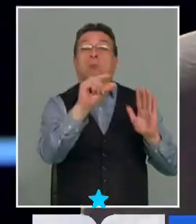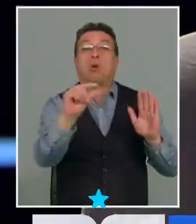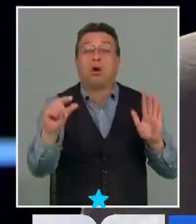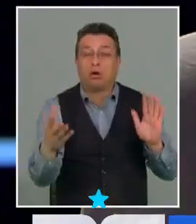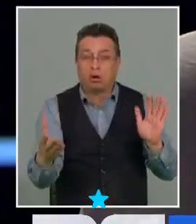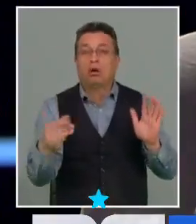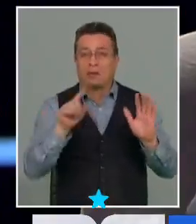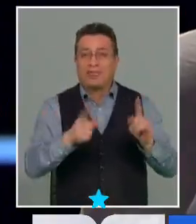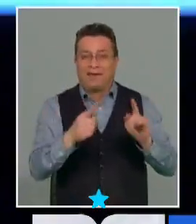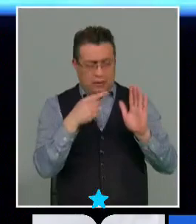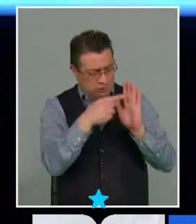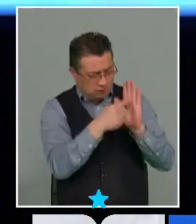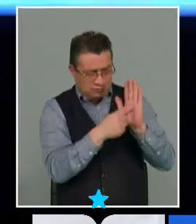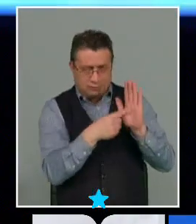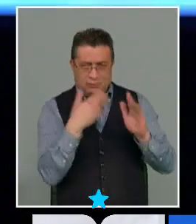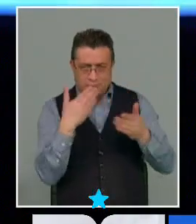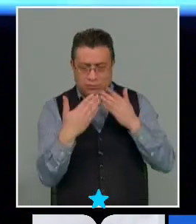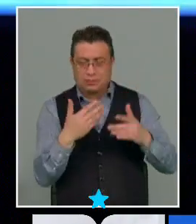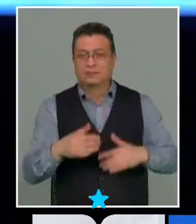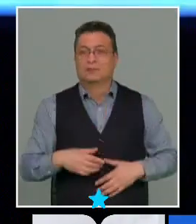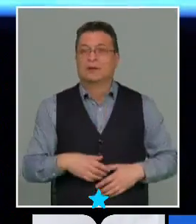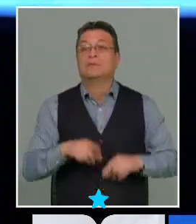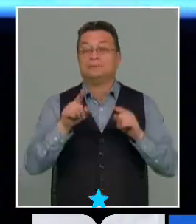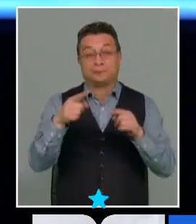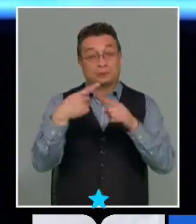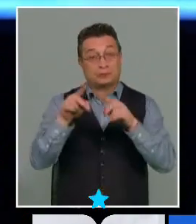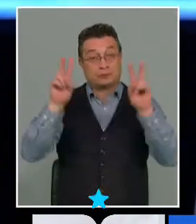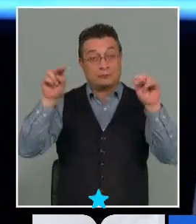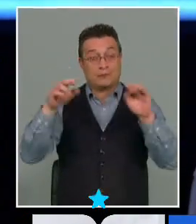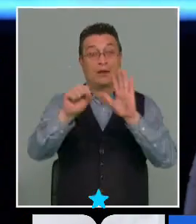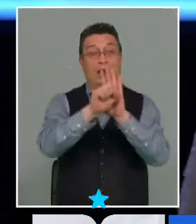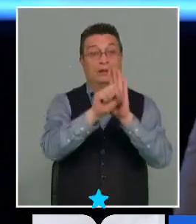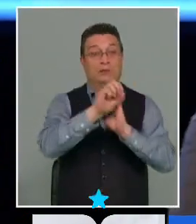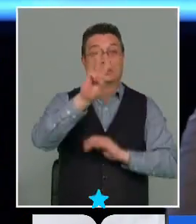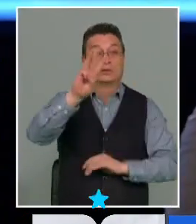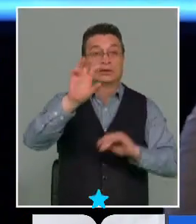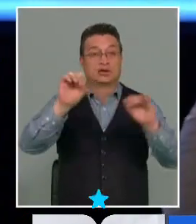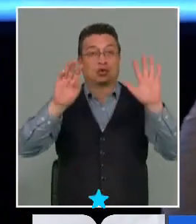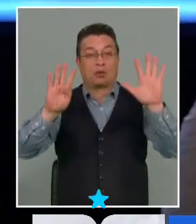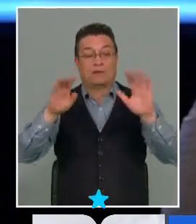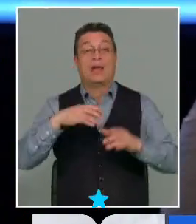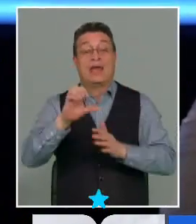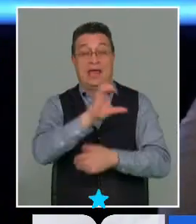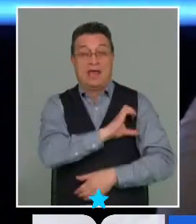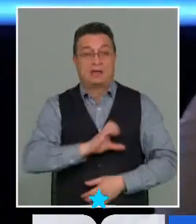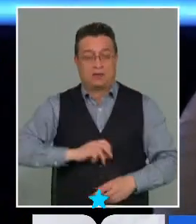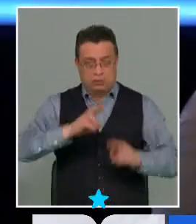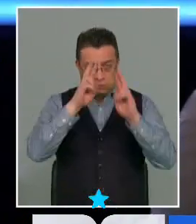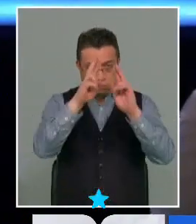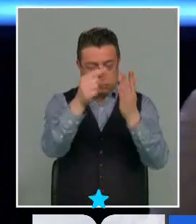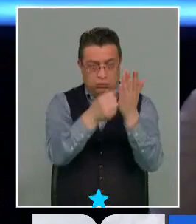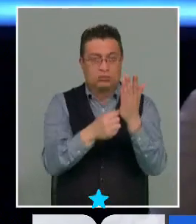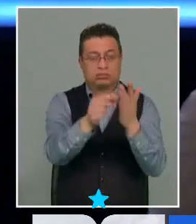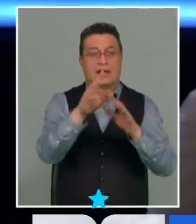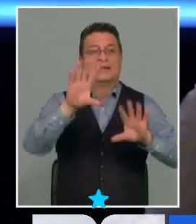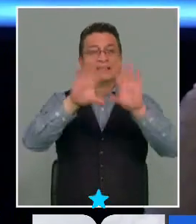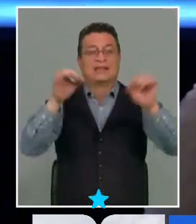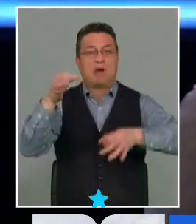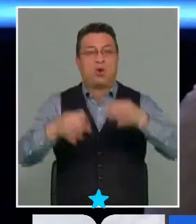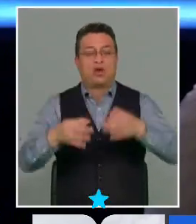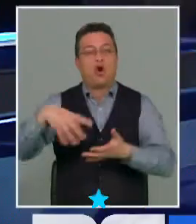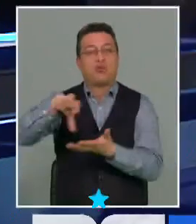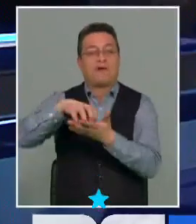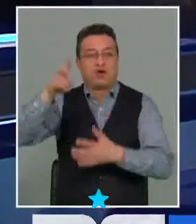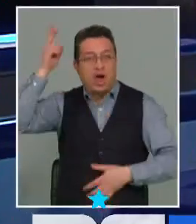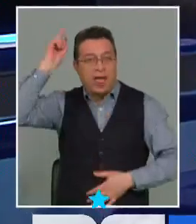discutir el contenido. Un segundo, voy a ahí a otro tema relacionado por supuesto a artículo 309. El Estado reconoce los sistemas jurídicos de los pueblos y naciones indígenas